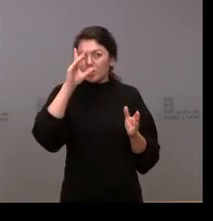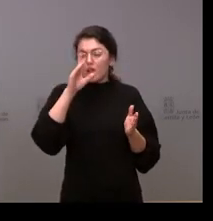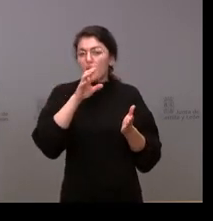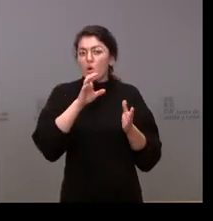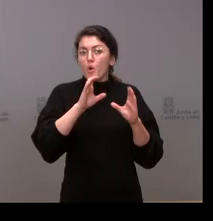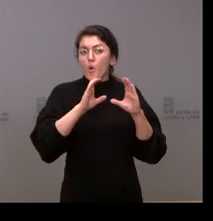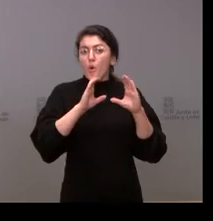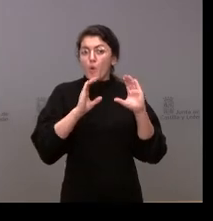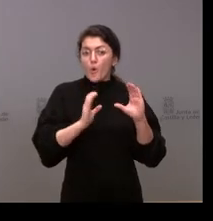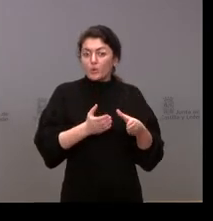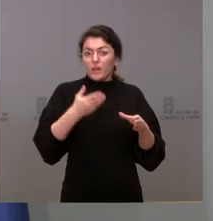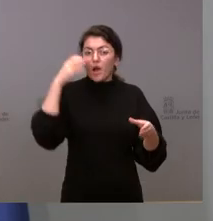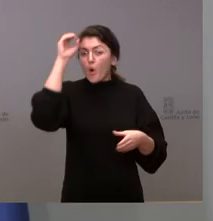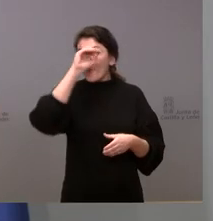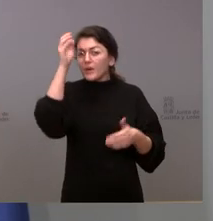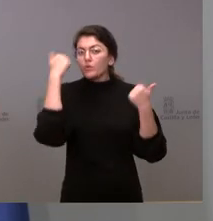la provincia de Soria gracias